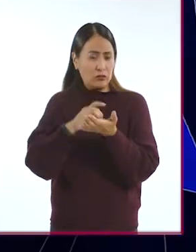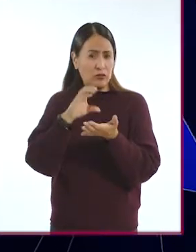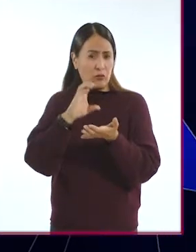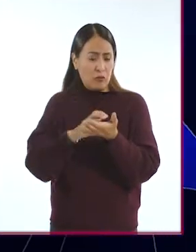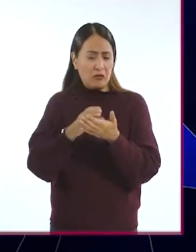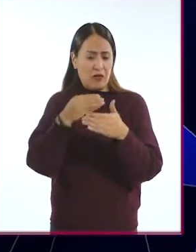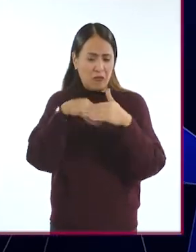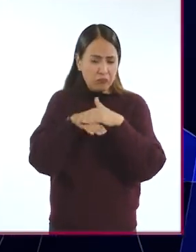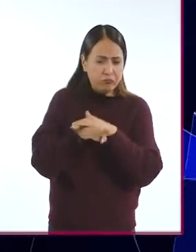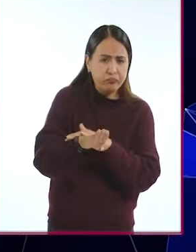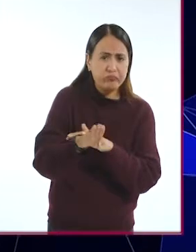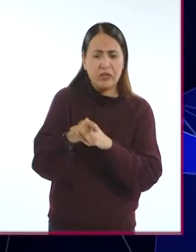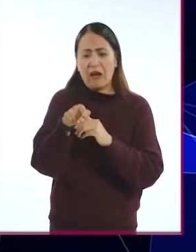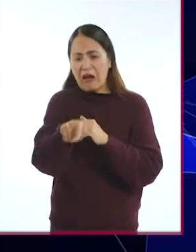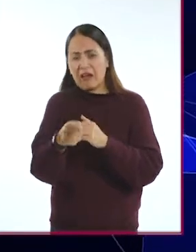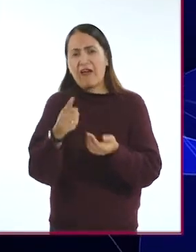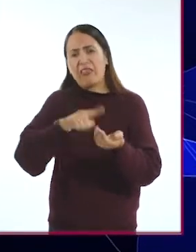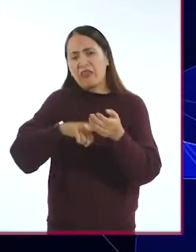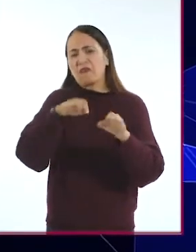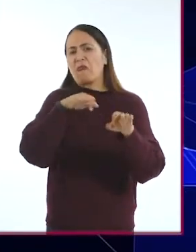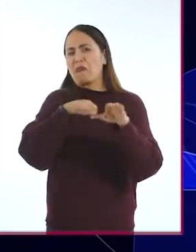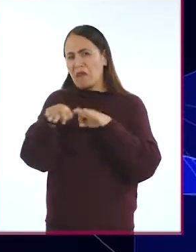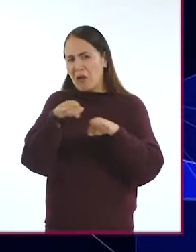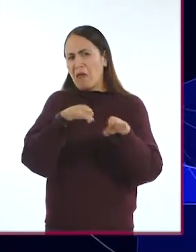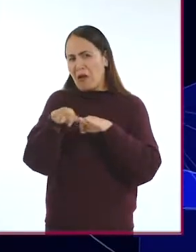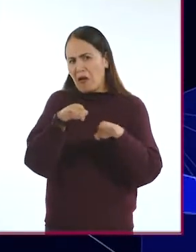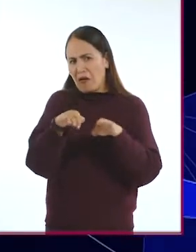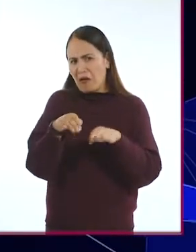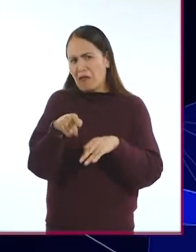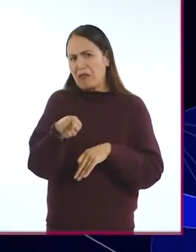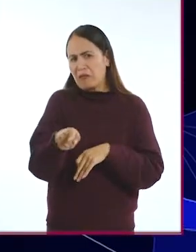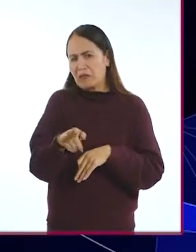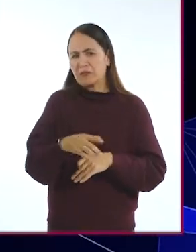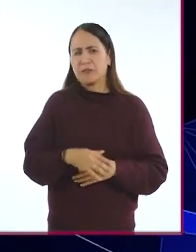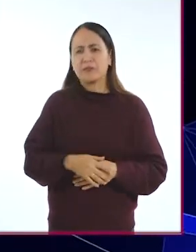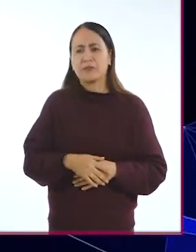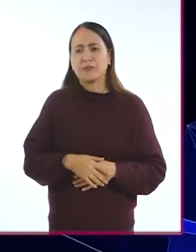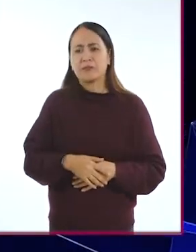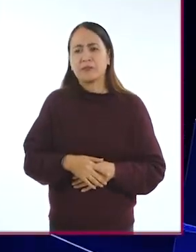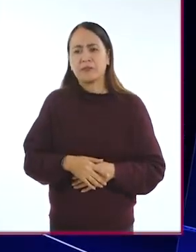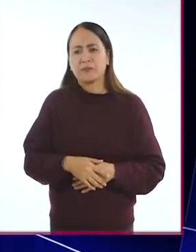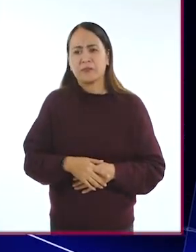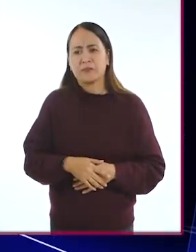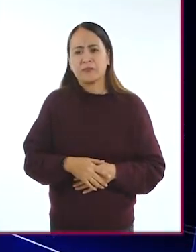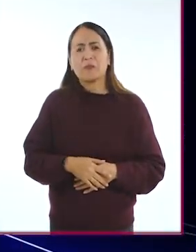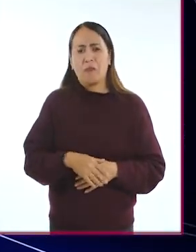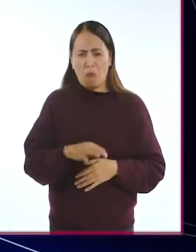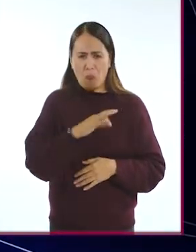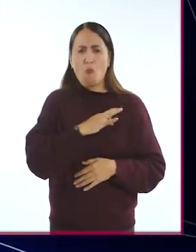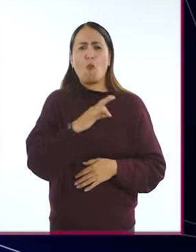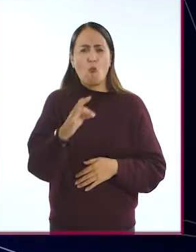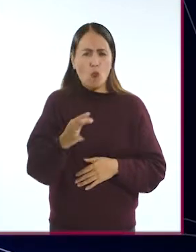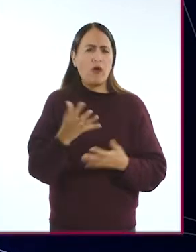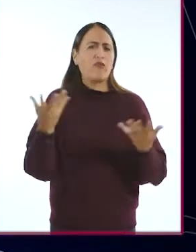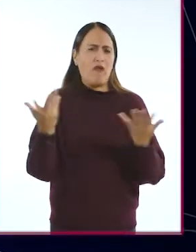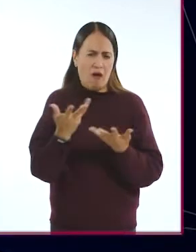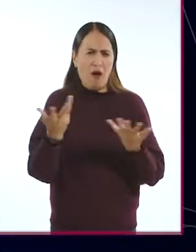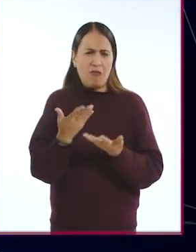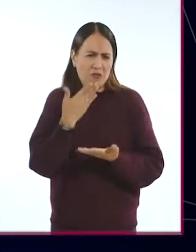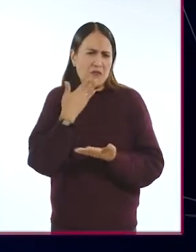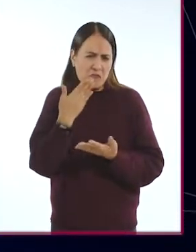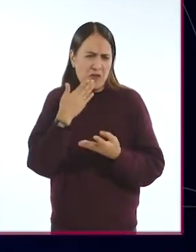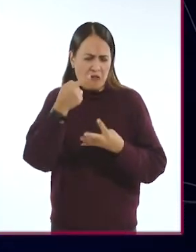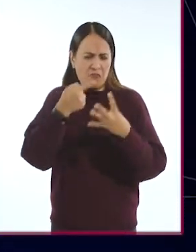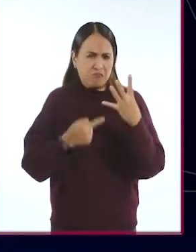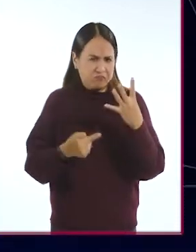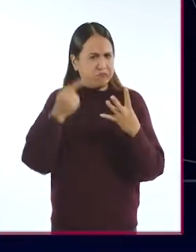que va a desempeñar determinado trabajo completamente apto para esa persona,